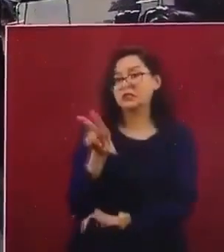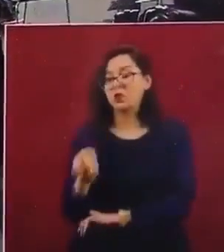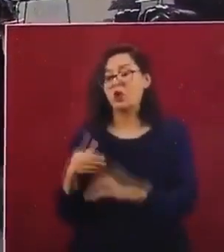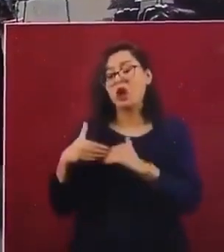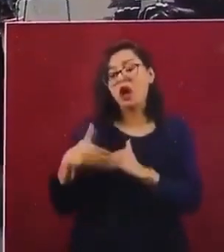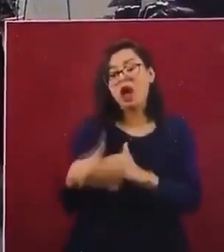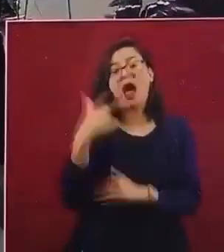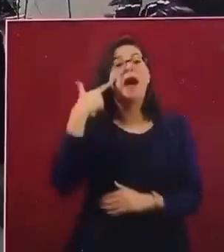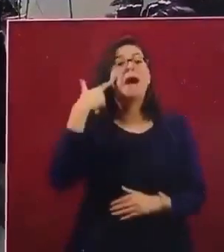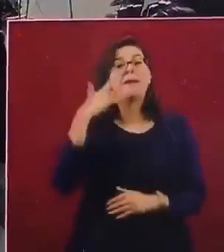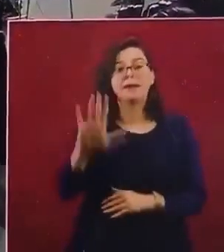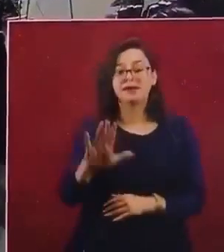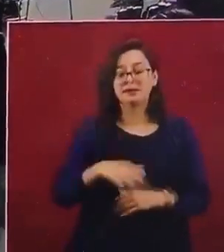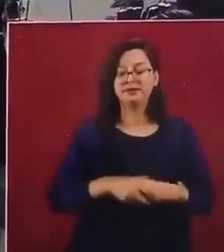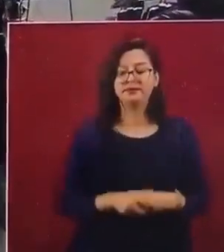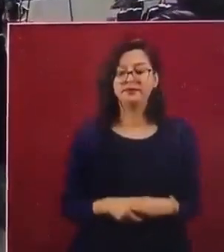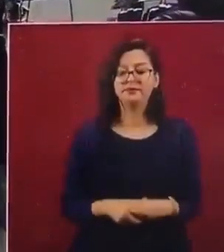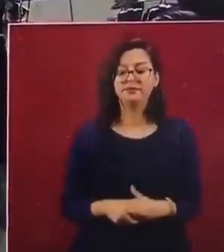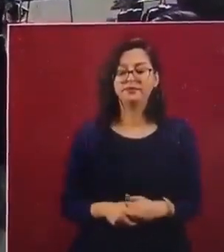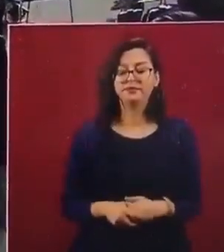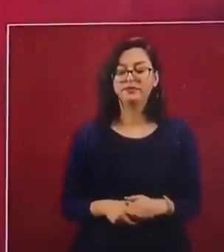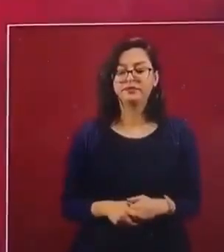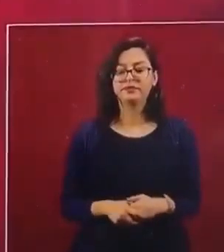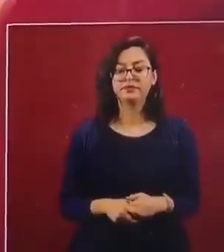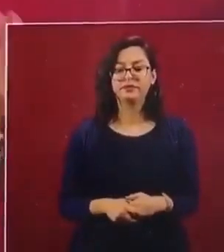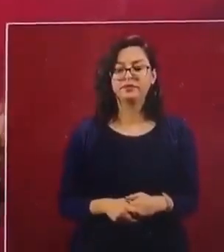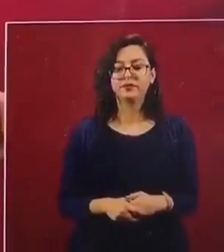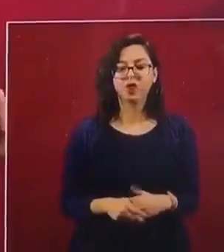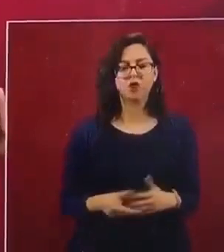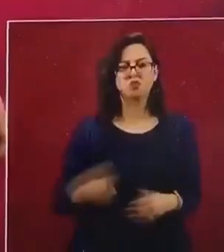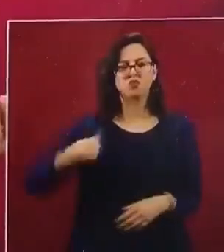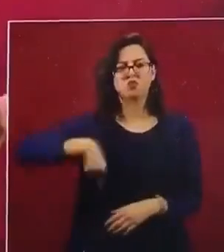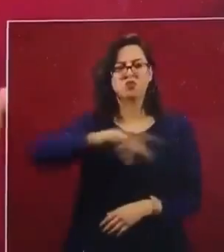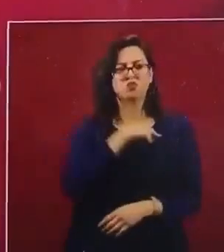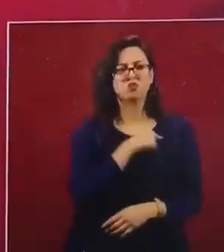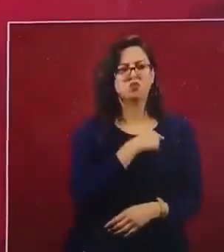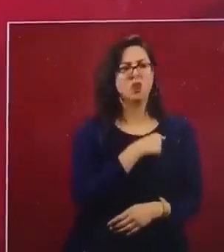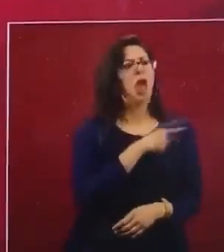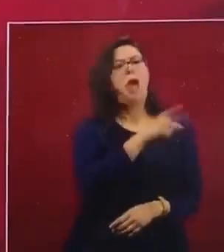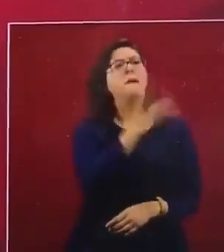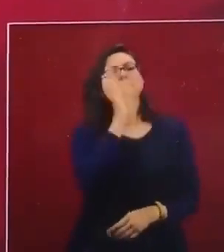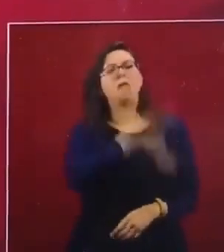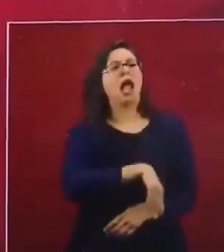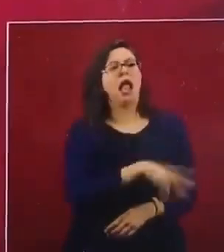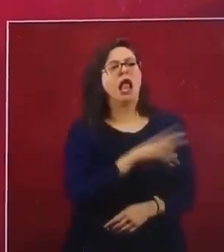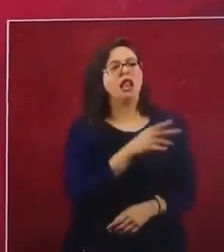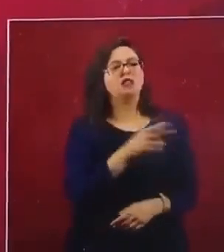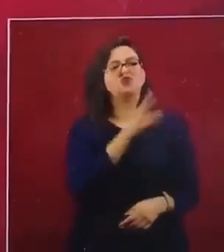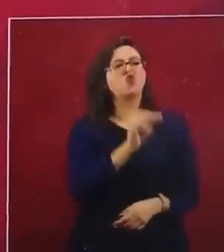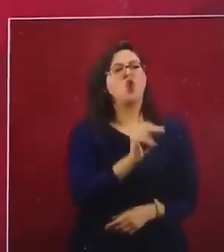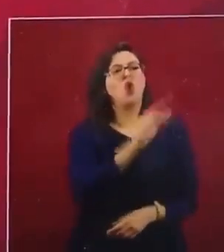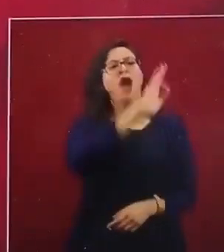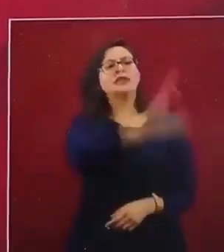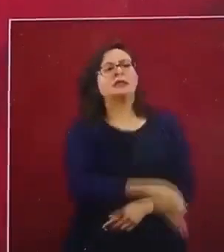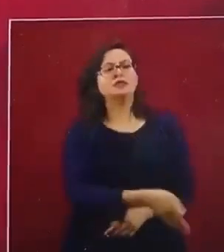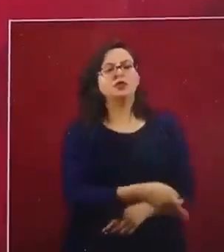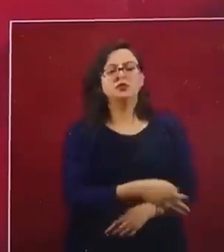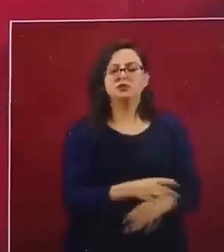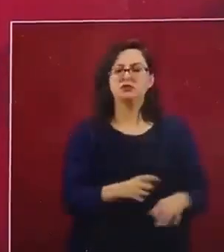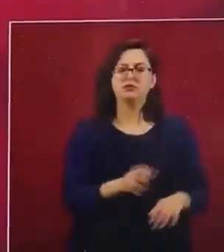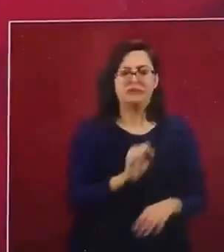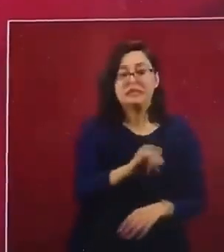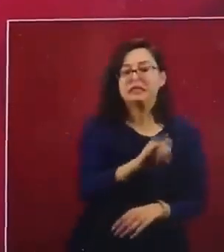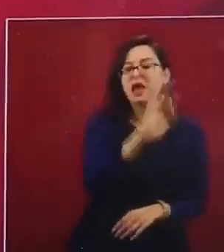corto plazo. Entonces no descalificamos ni tomamos otra posición, simplemente es esa la que hemos